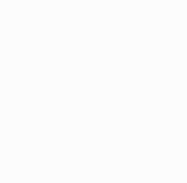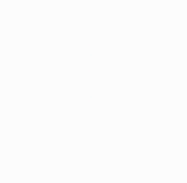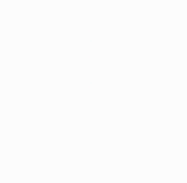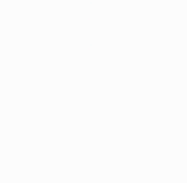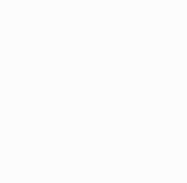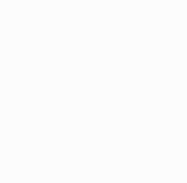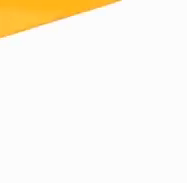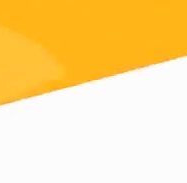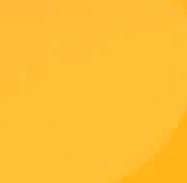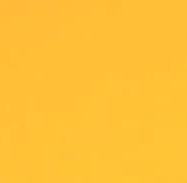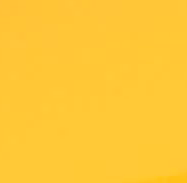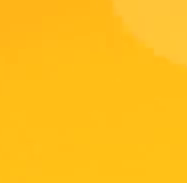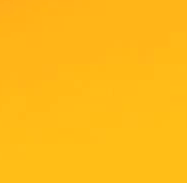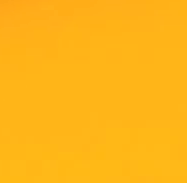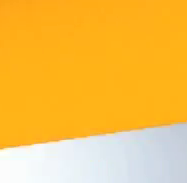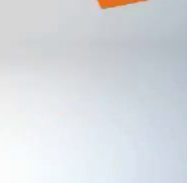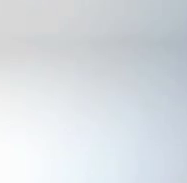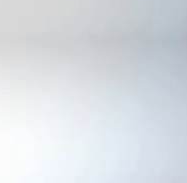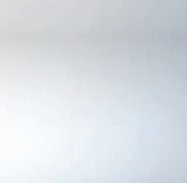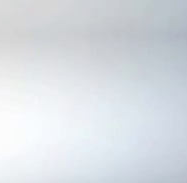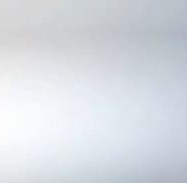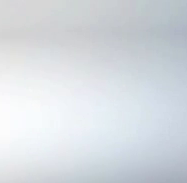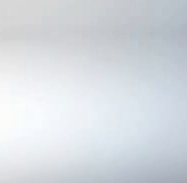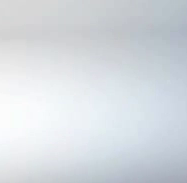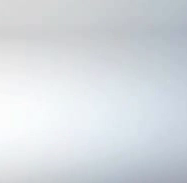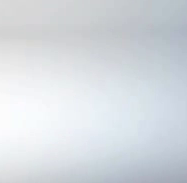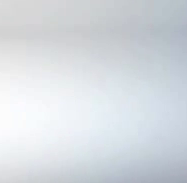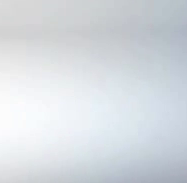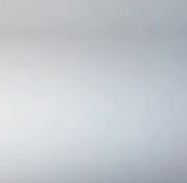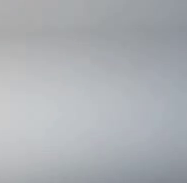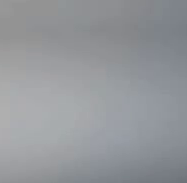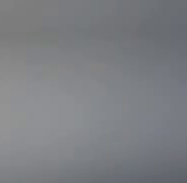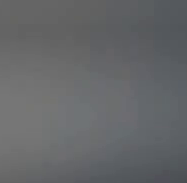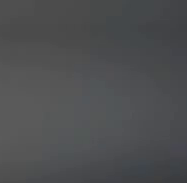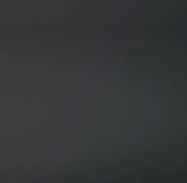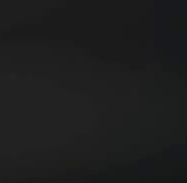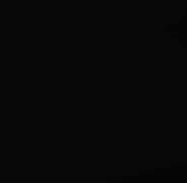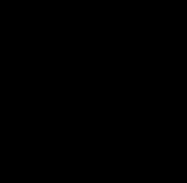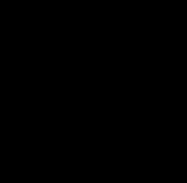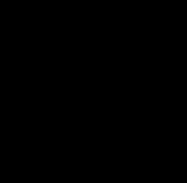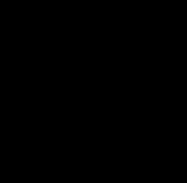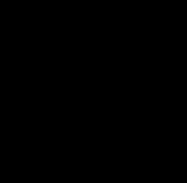¡Suscríbete al canal! Gracias ver el video.